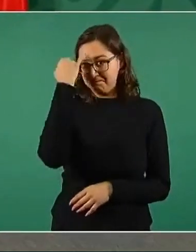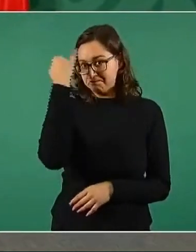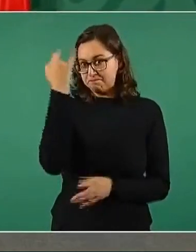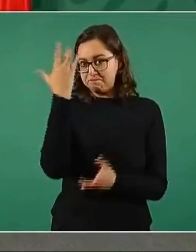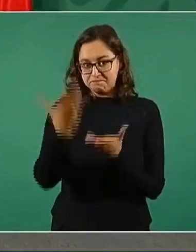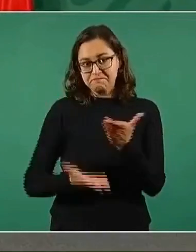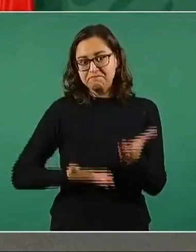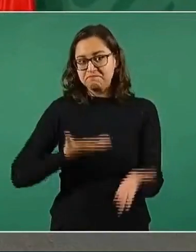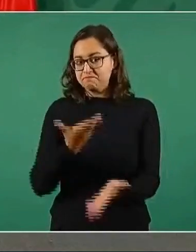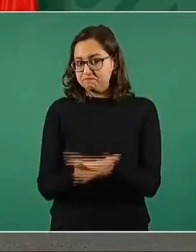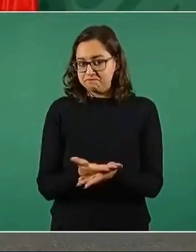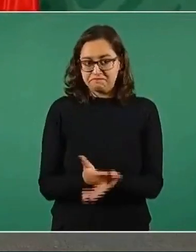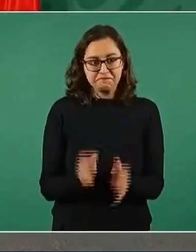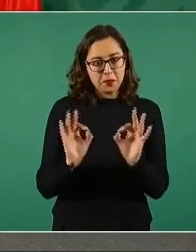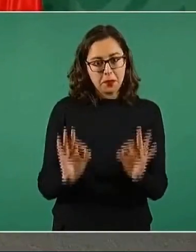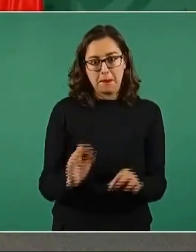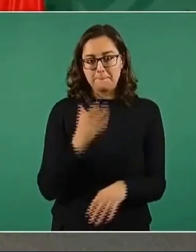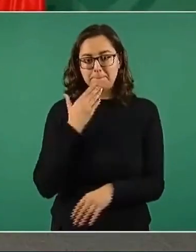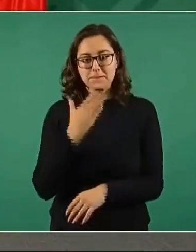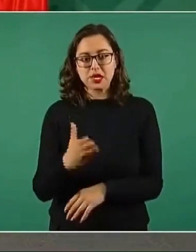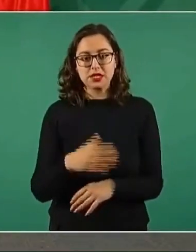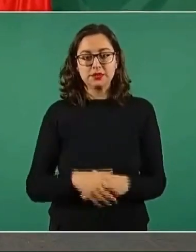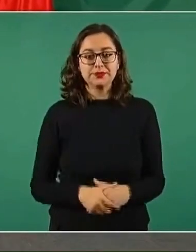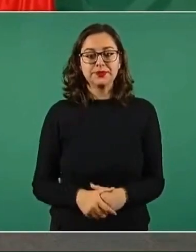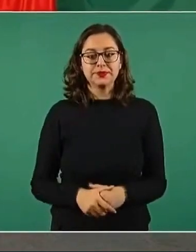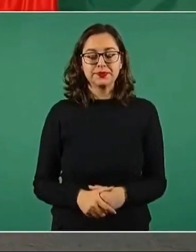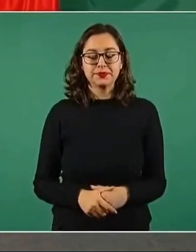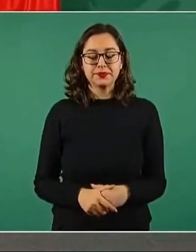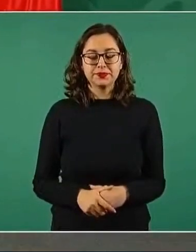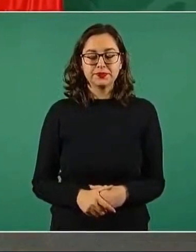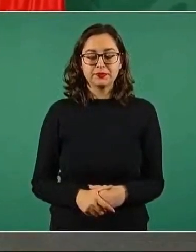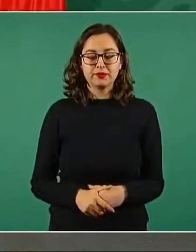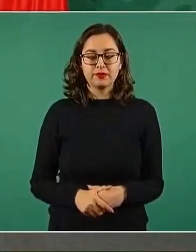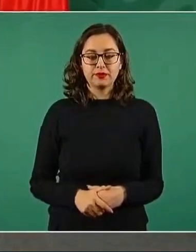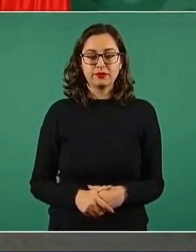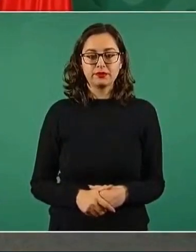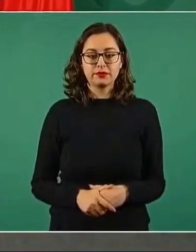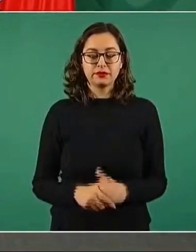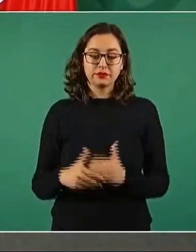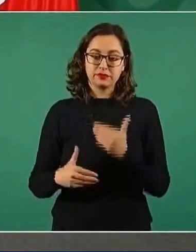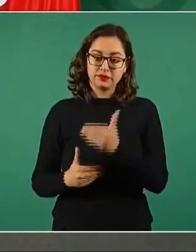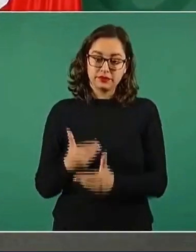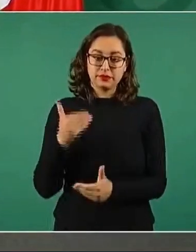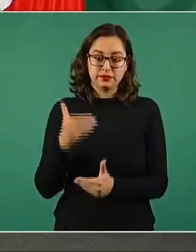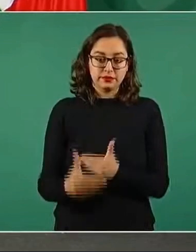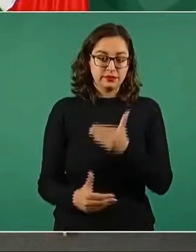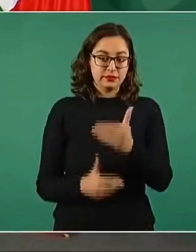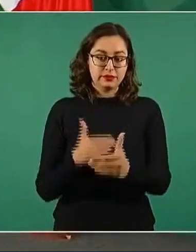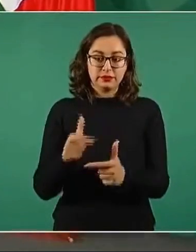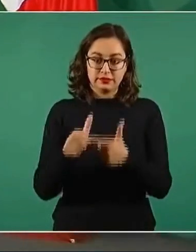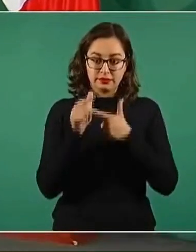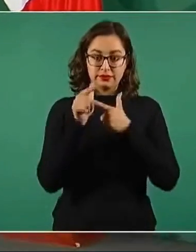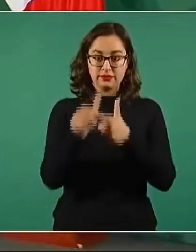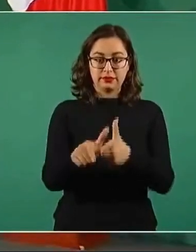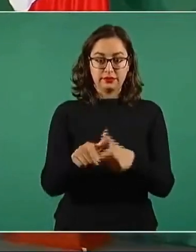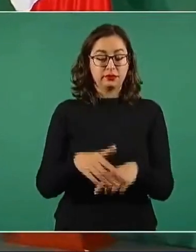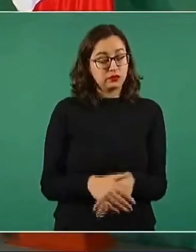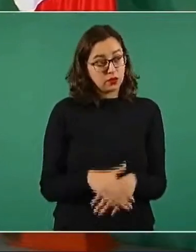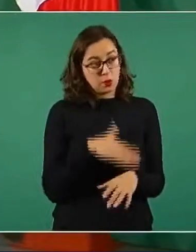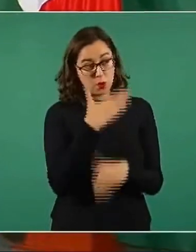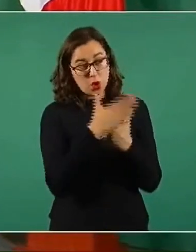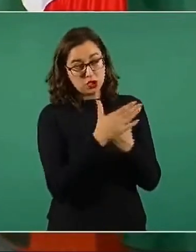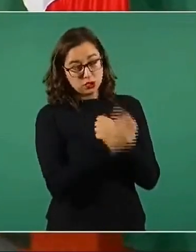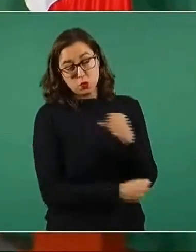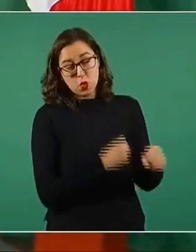y esperemos que continúe así. ¿Y va a influir en el presupuesto del